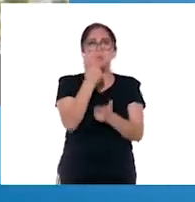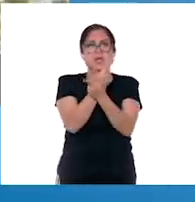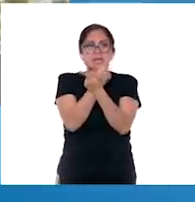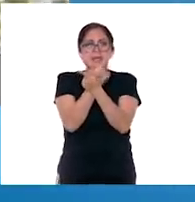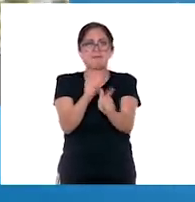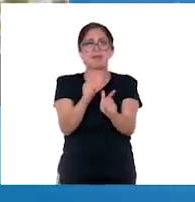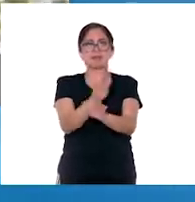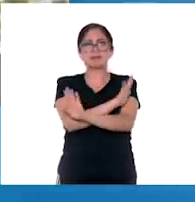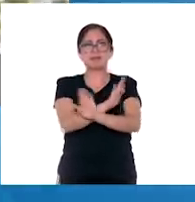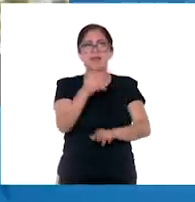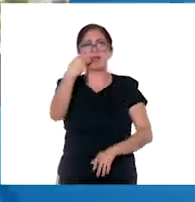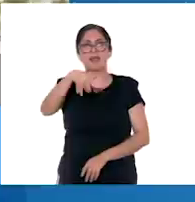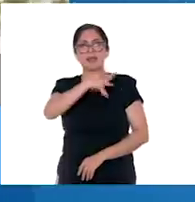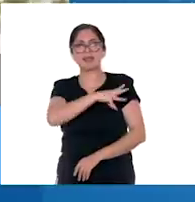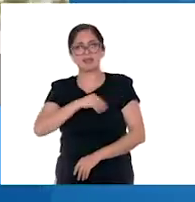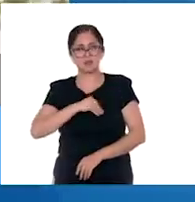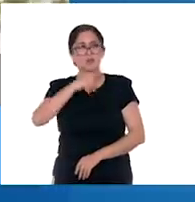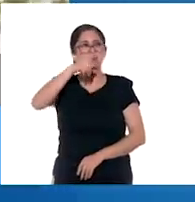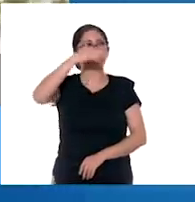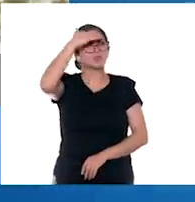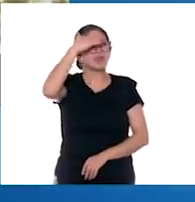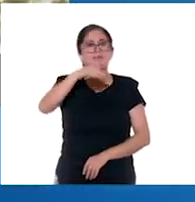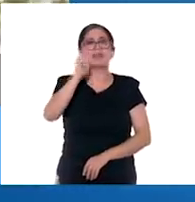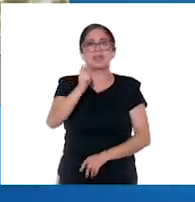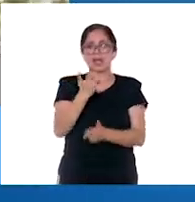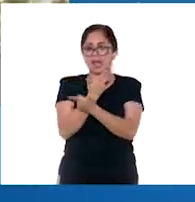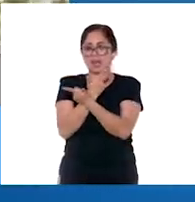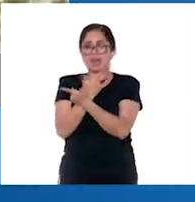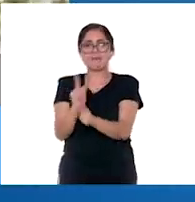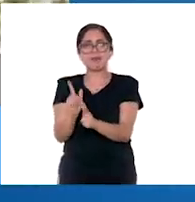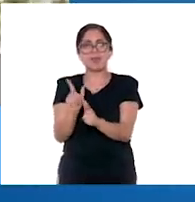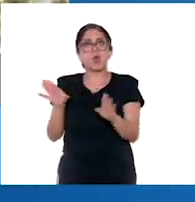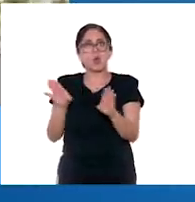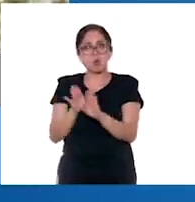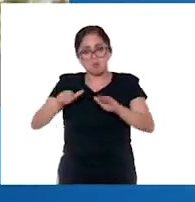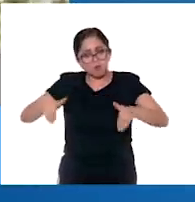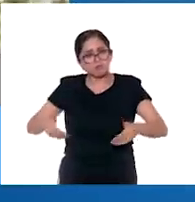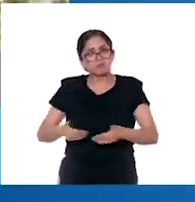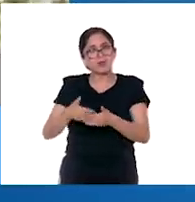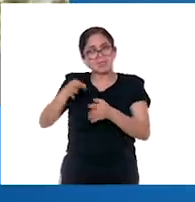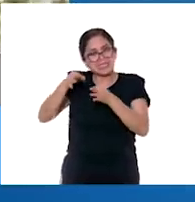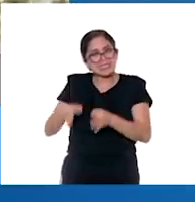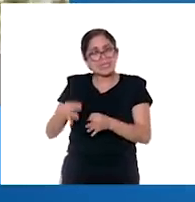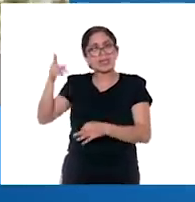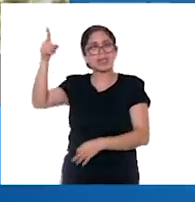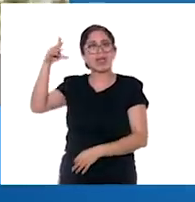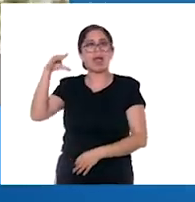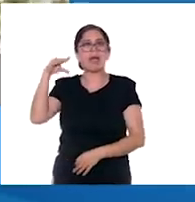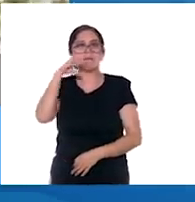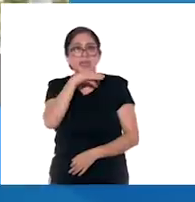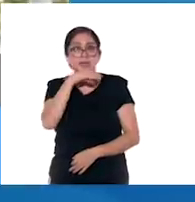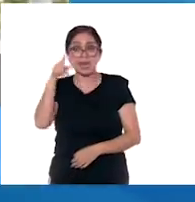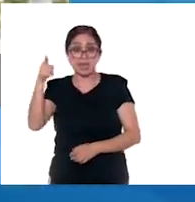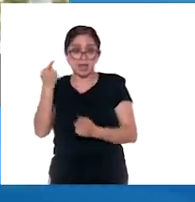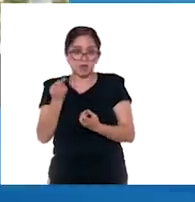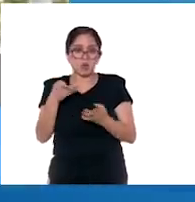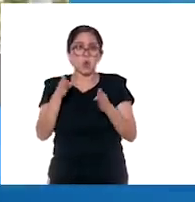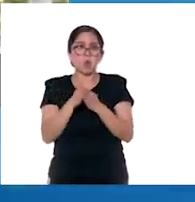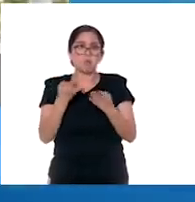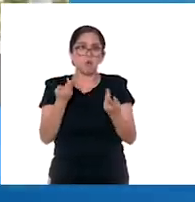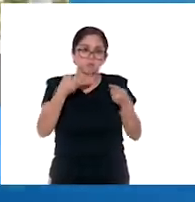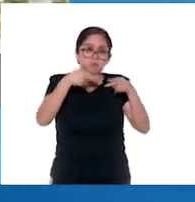los hijos. No hay que olvidar que la libertad la otorgaba el vientre. Entonces, los africanos que tenían relaciones e hijos